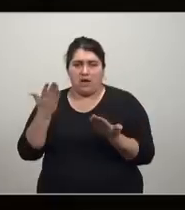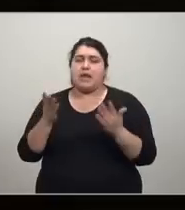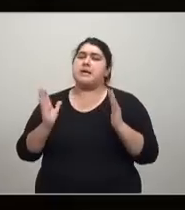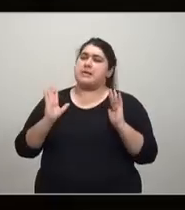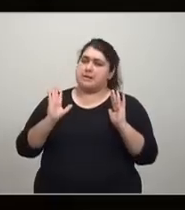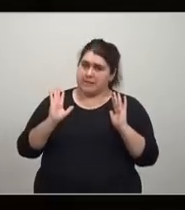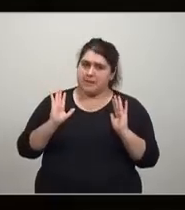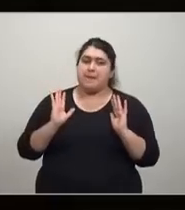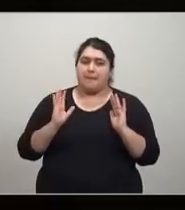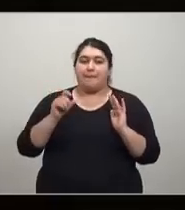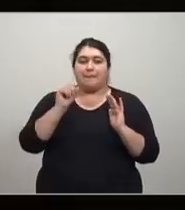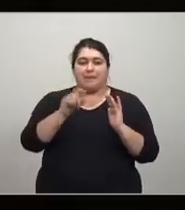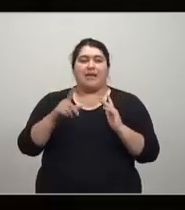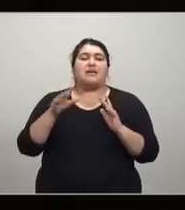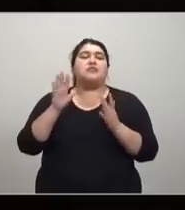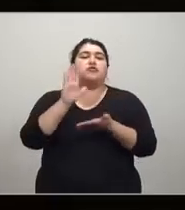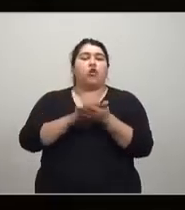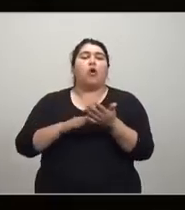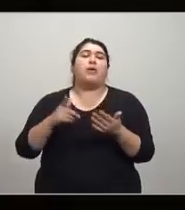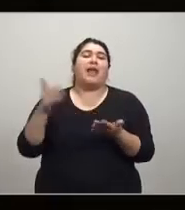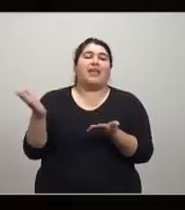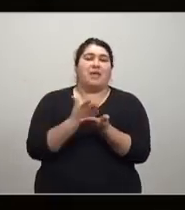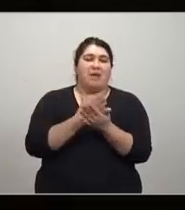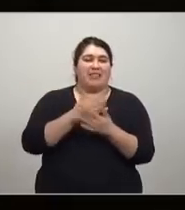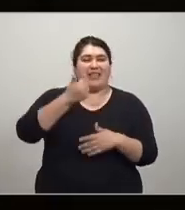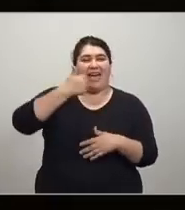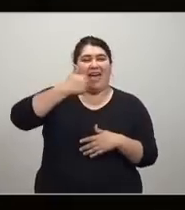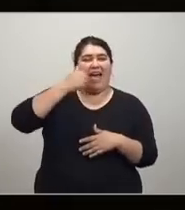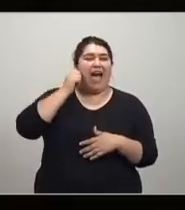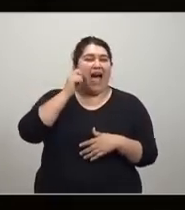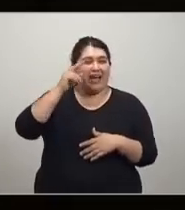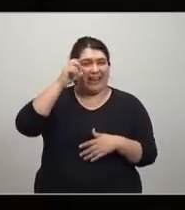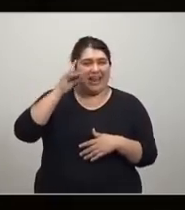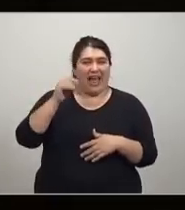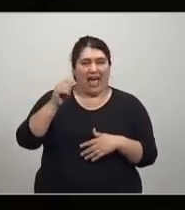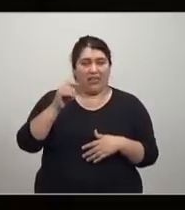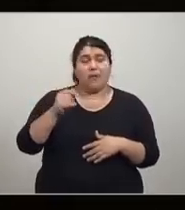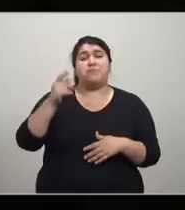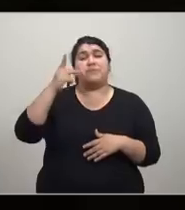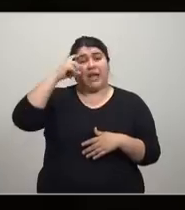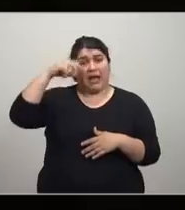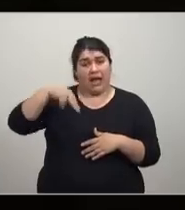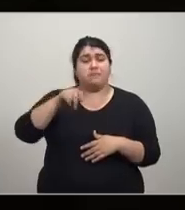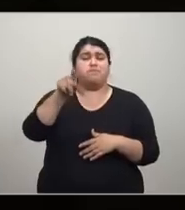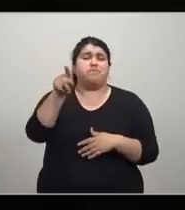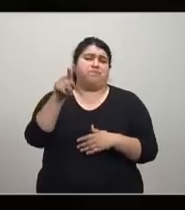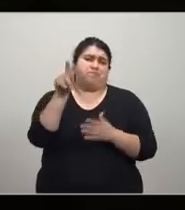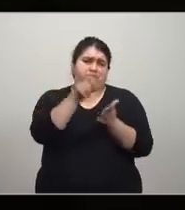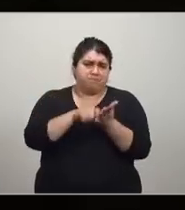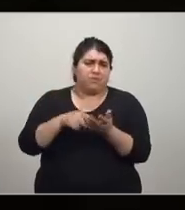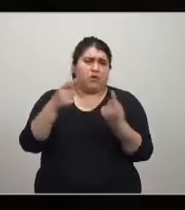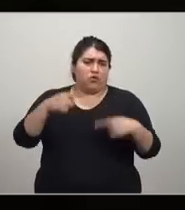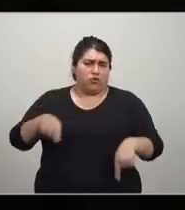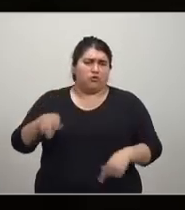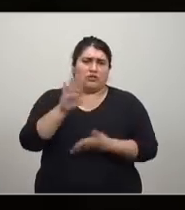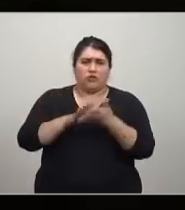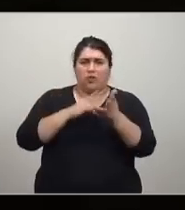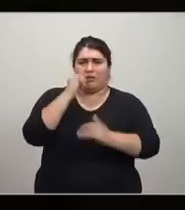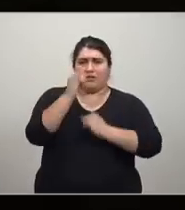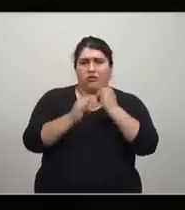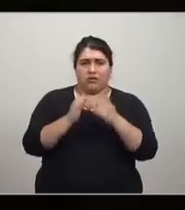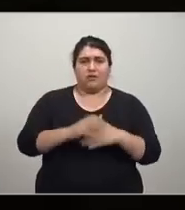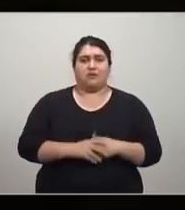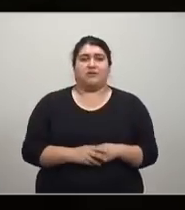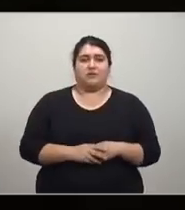Y se apuntaba así la teoría de la demanda agregada, demanda, oferta agregada, sobre todo Keynes desarrolló, en verdad no fue teoría general porque fue solo la teoría de la demanda,